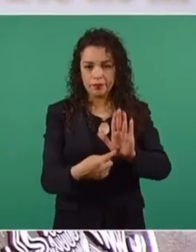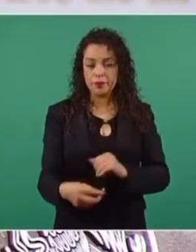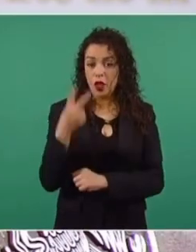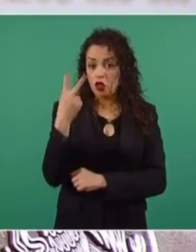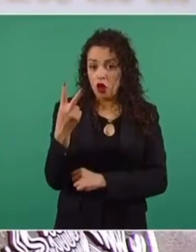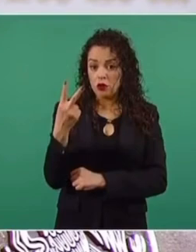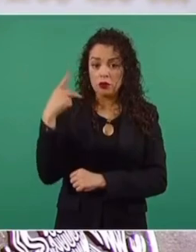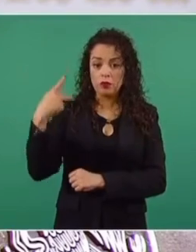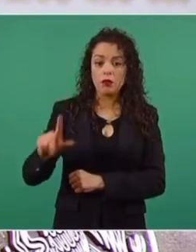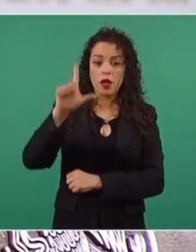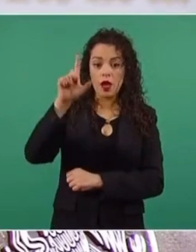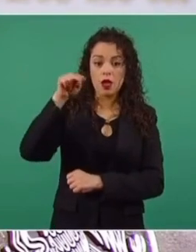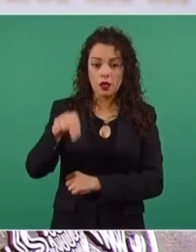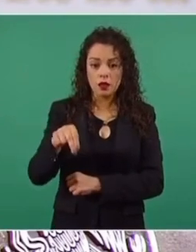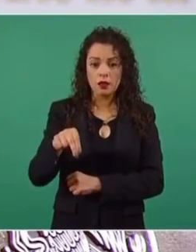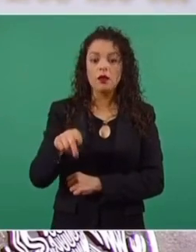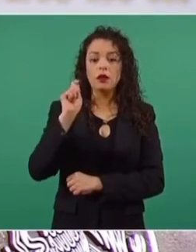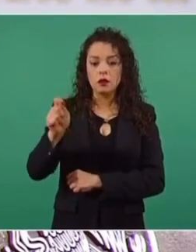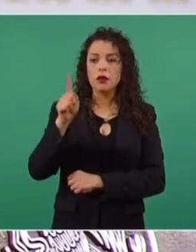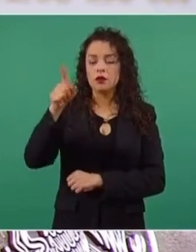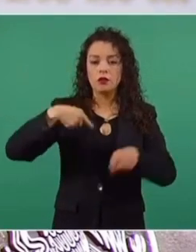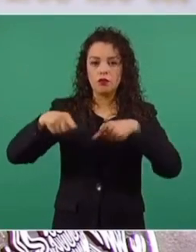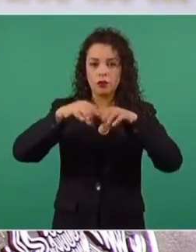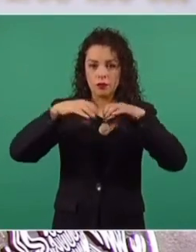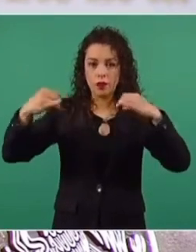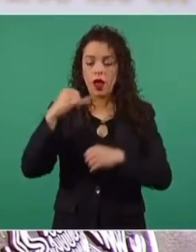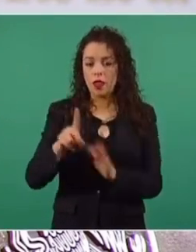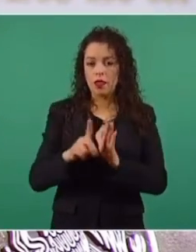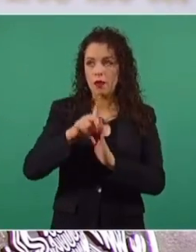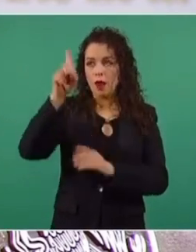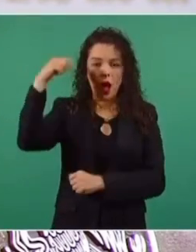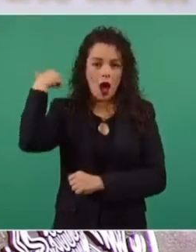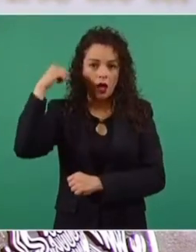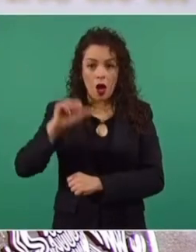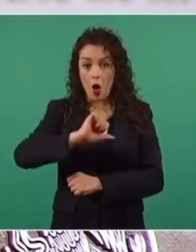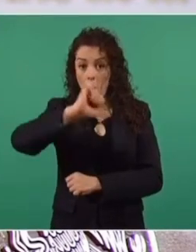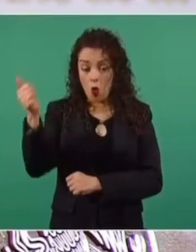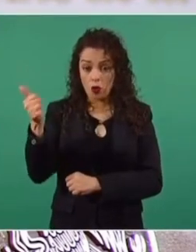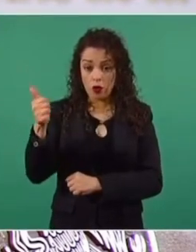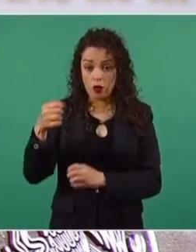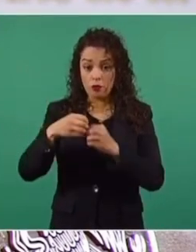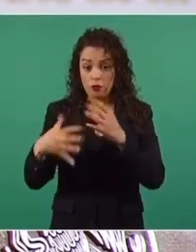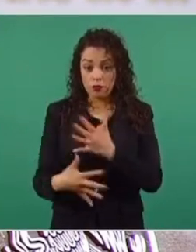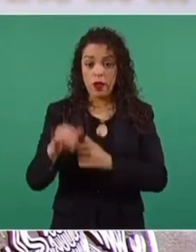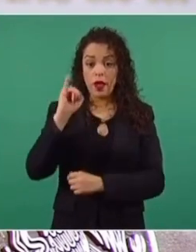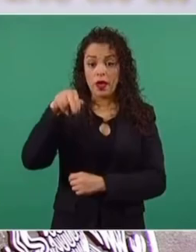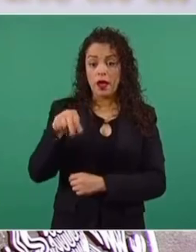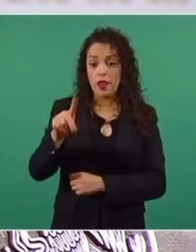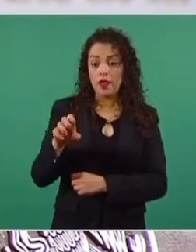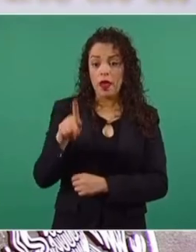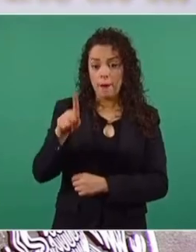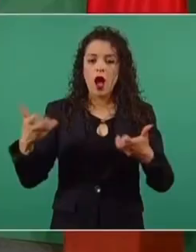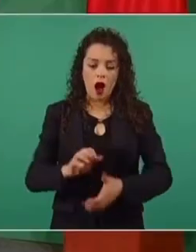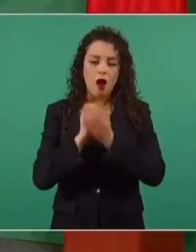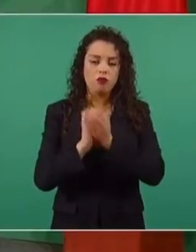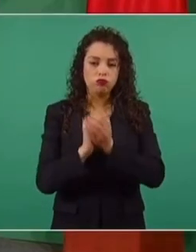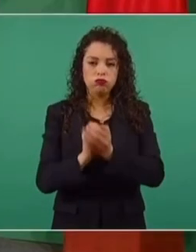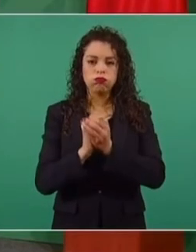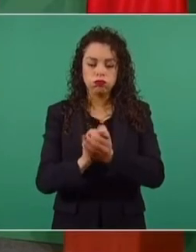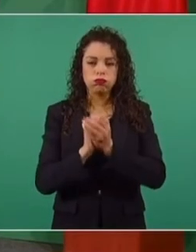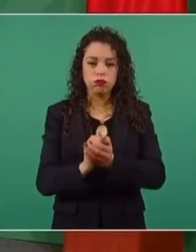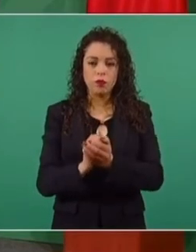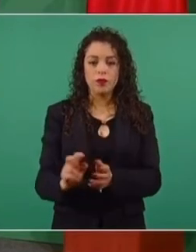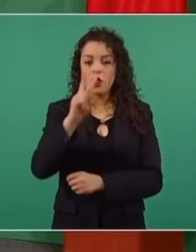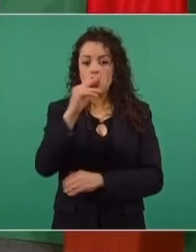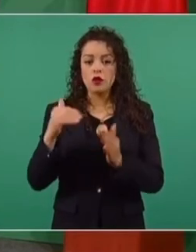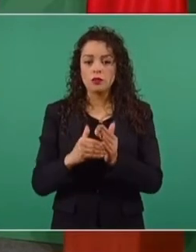Dos son de Lotería Nacional, que son el Parco y el Departamento de Acapulco. Los demás son inmuebles propiedad del INDEP que nosotros vamos a sortear. Van a ser dos